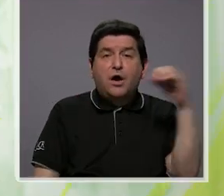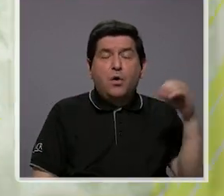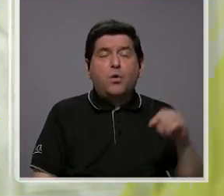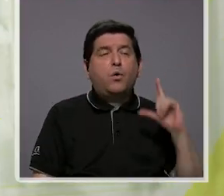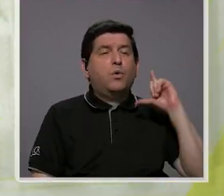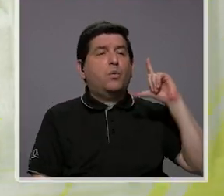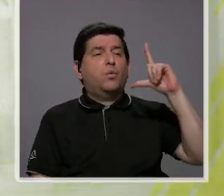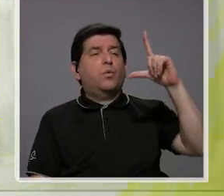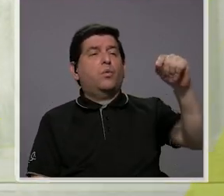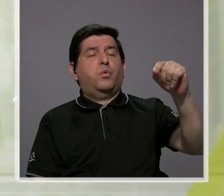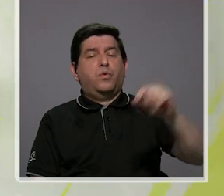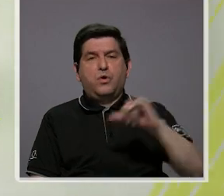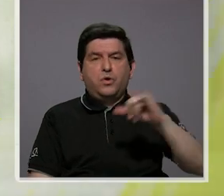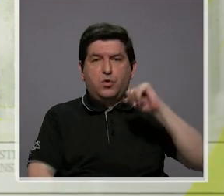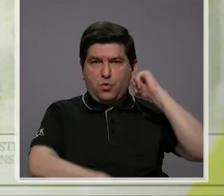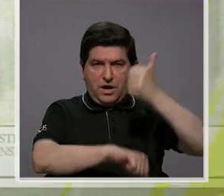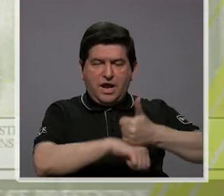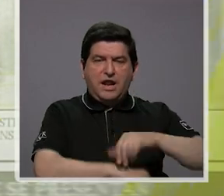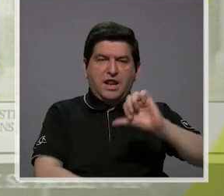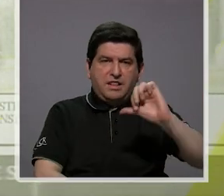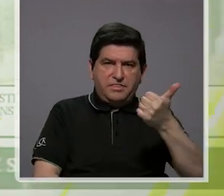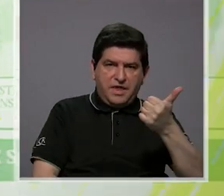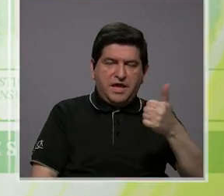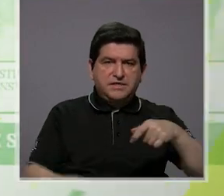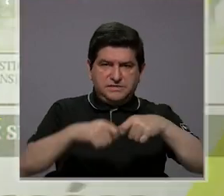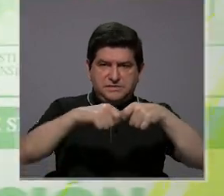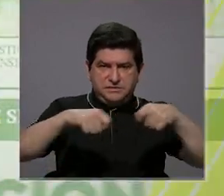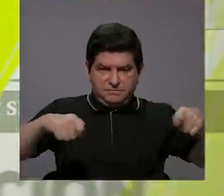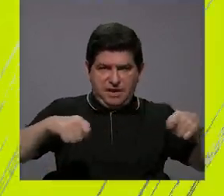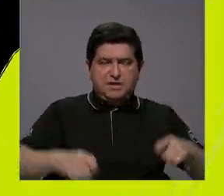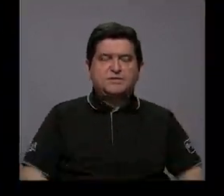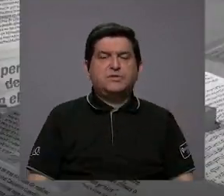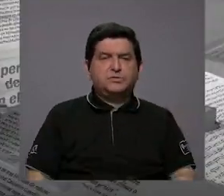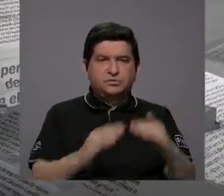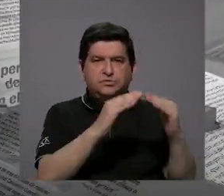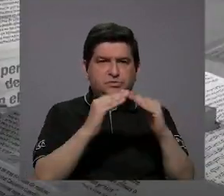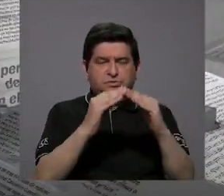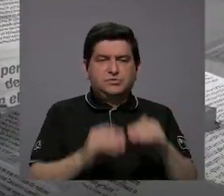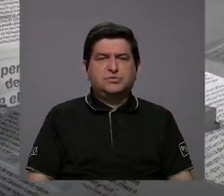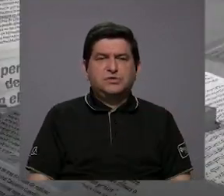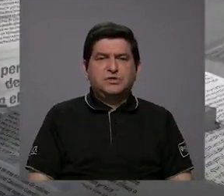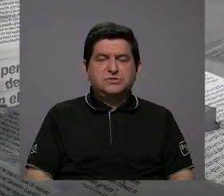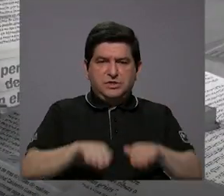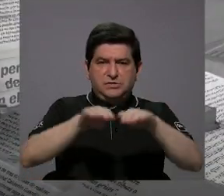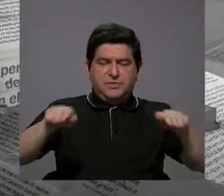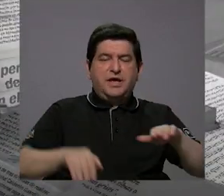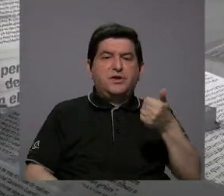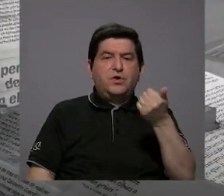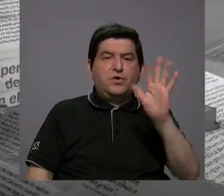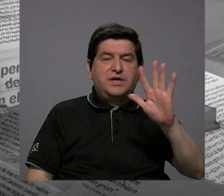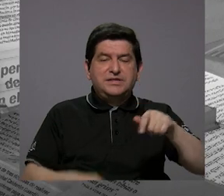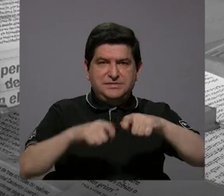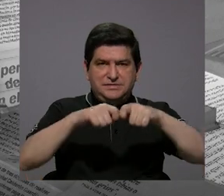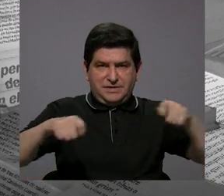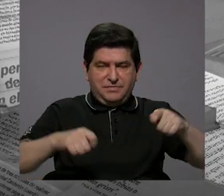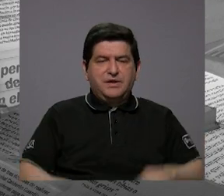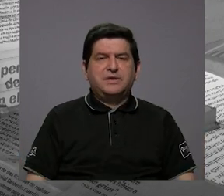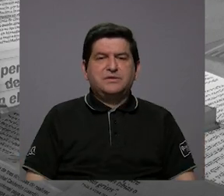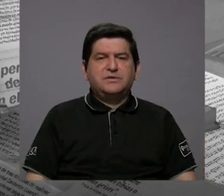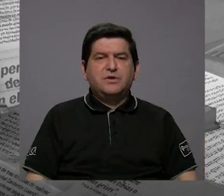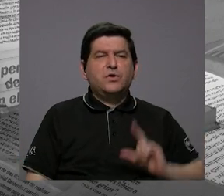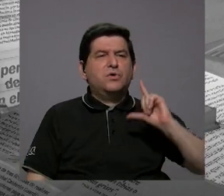zona rural, así se establece 10 metros en zonas urbanas, cuando el terreno es plano, 15 metros en zonas